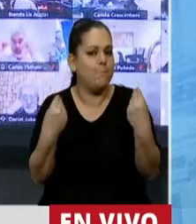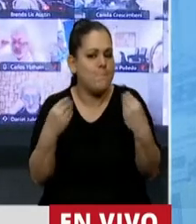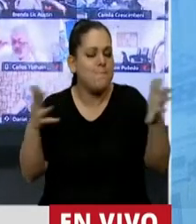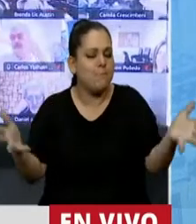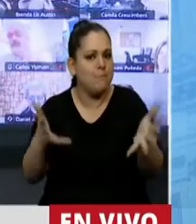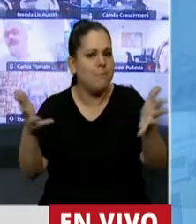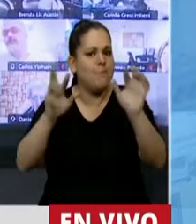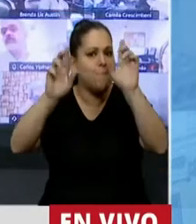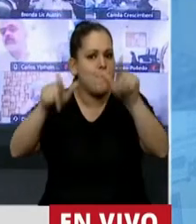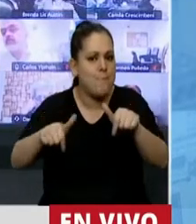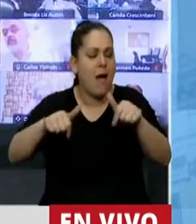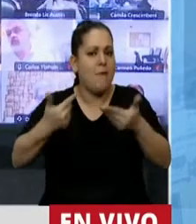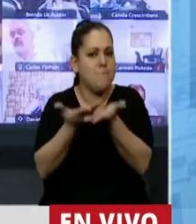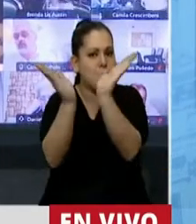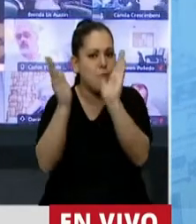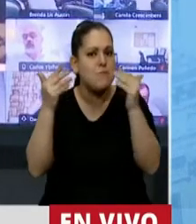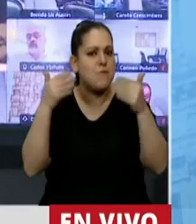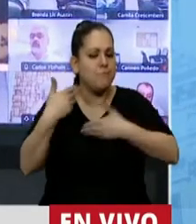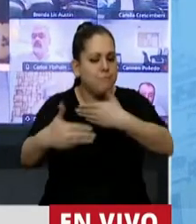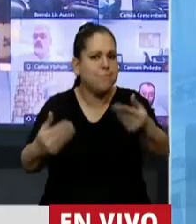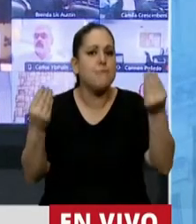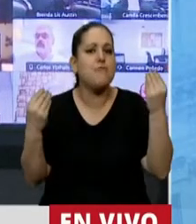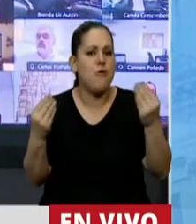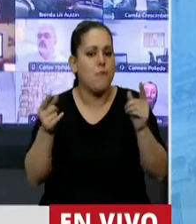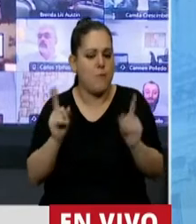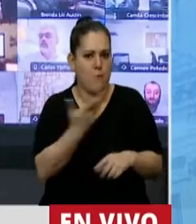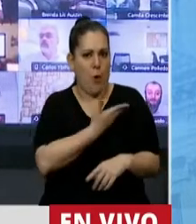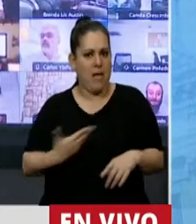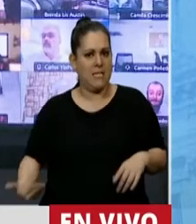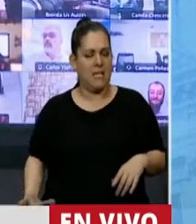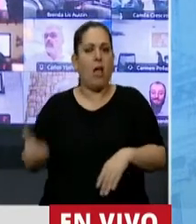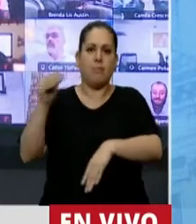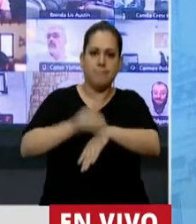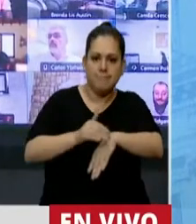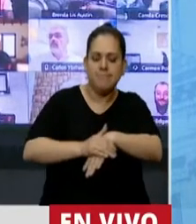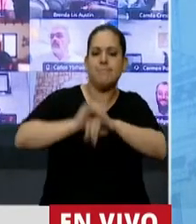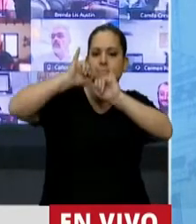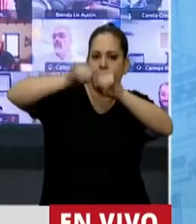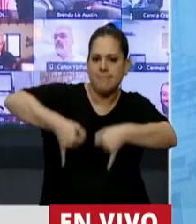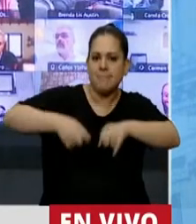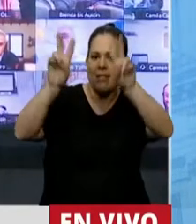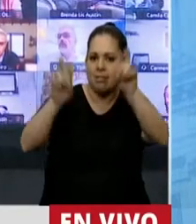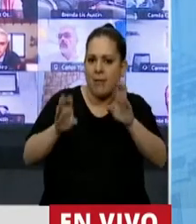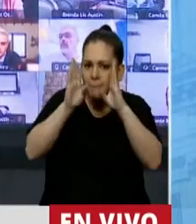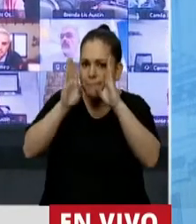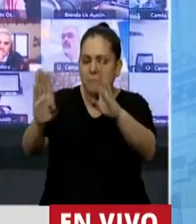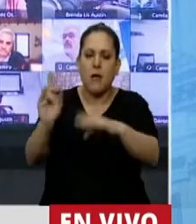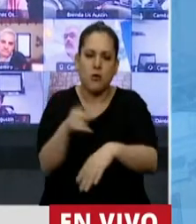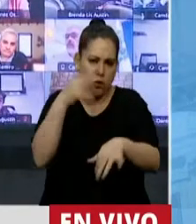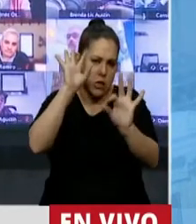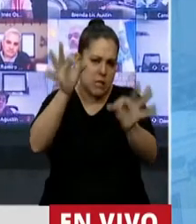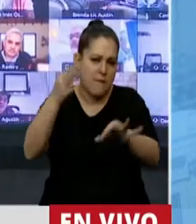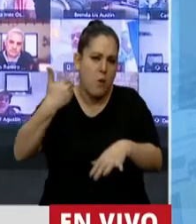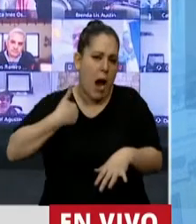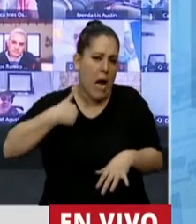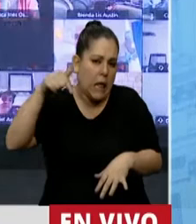públicas sobre determinados temas, con ese enorme poder que tiene la voz del Estado cuando se hace cargo de un tema, y eso lo sabemos bien en la Argentina, donde no solo hemos